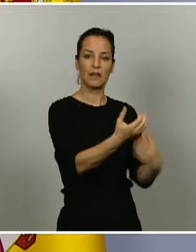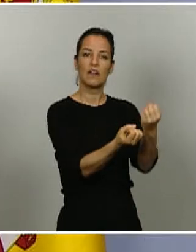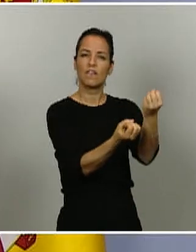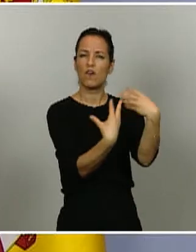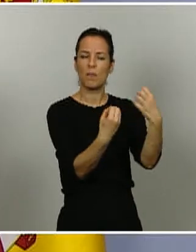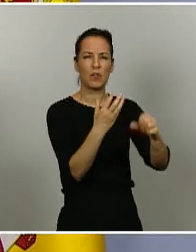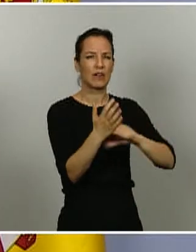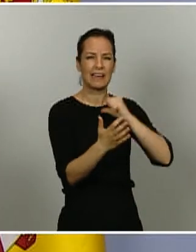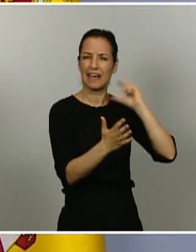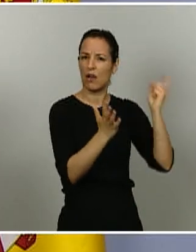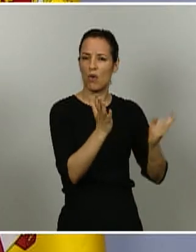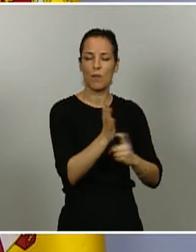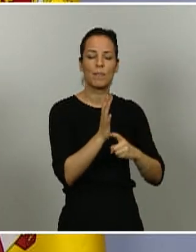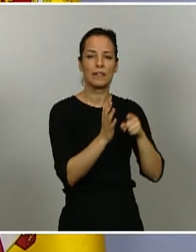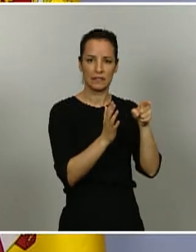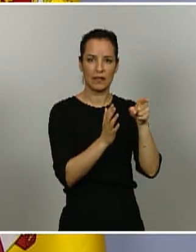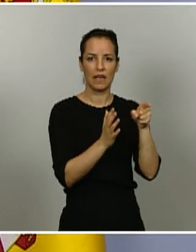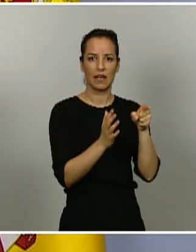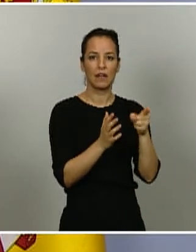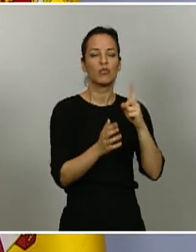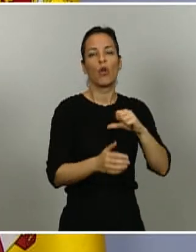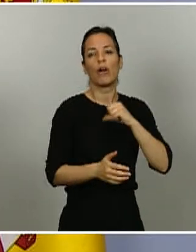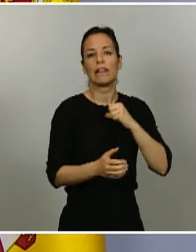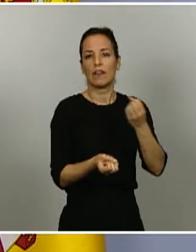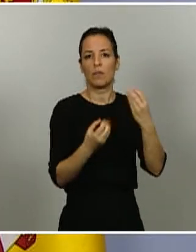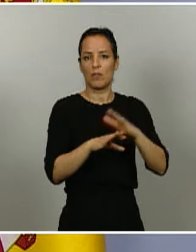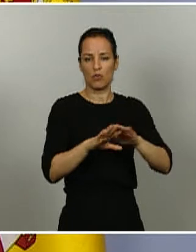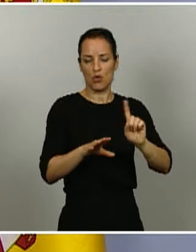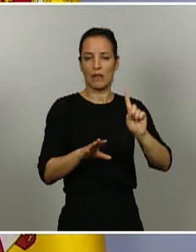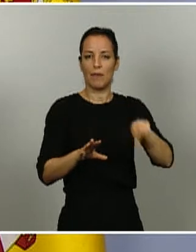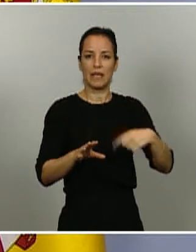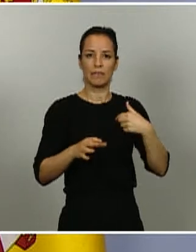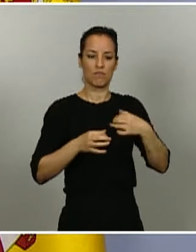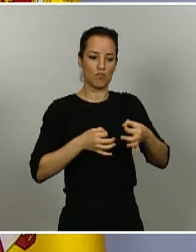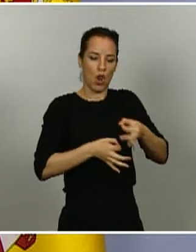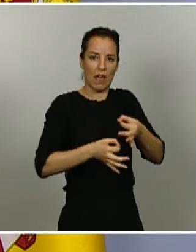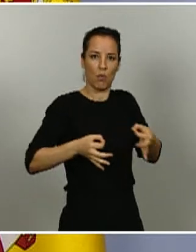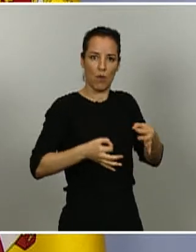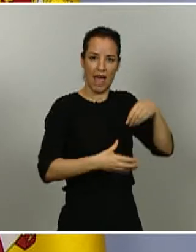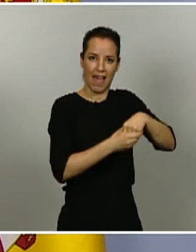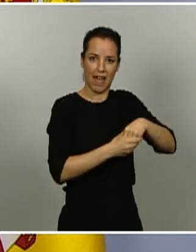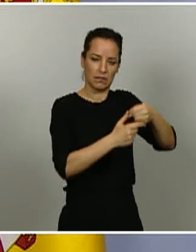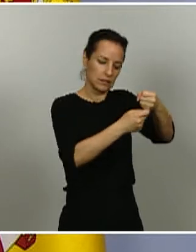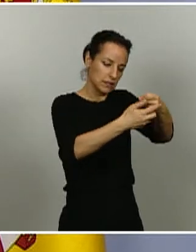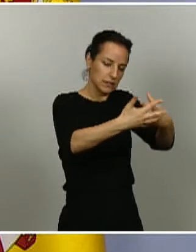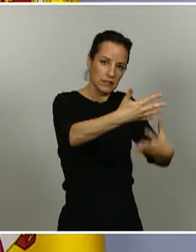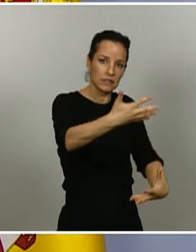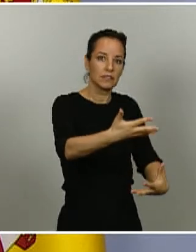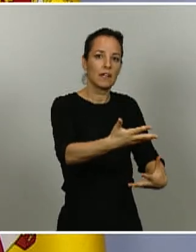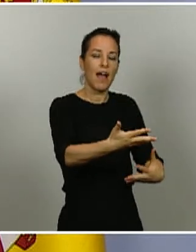y también no solo clínica sino también a nivel molecular que nos permitirá identificar